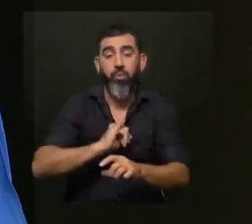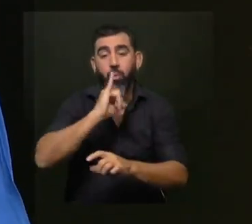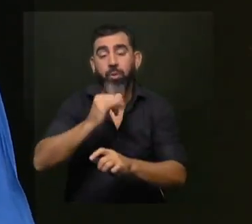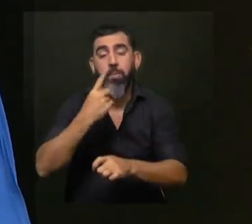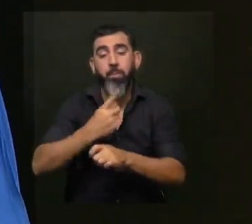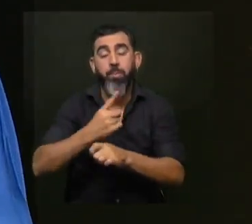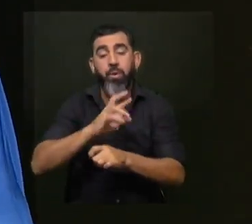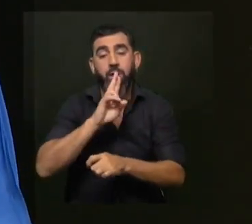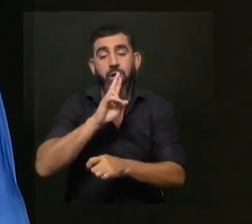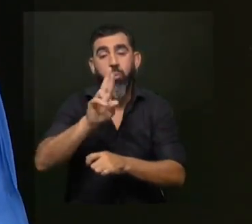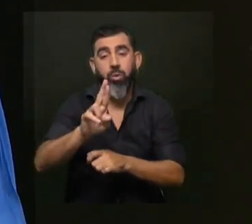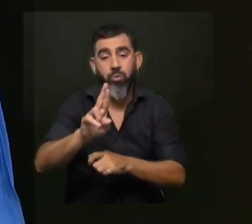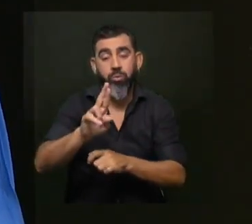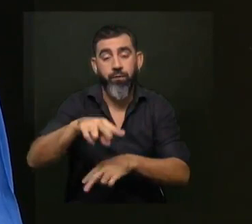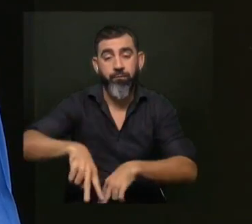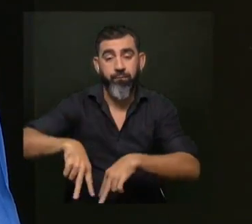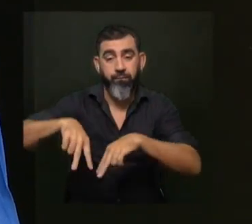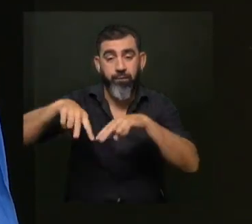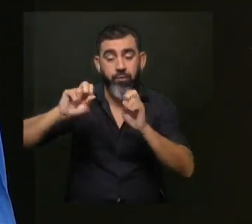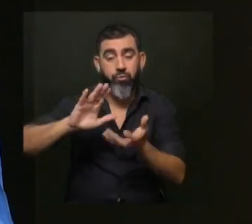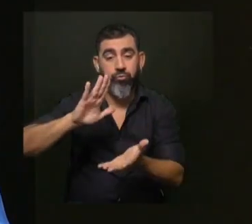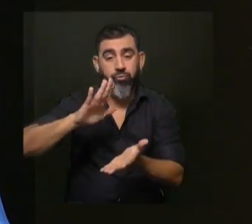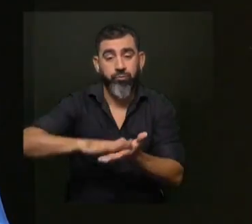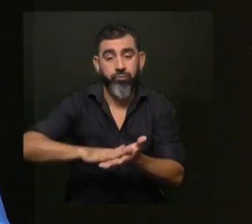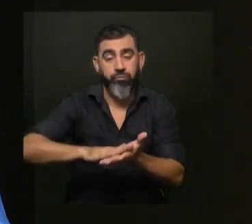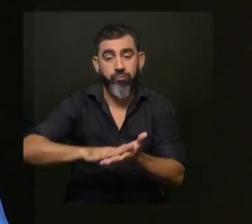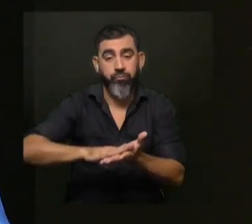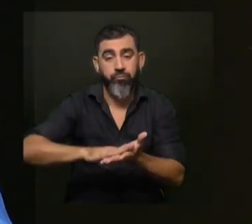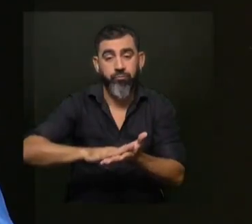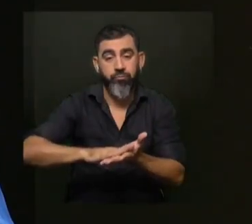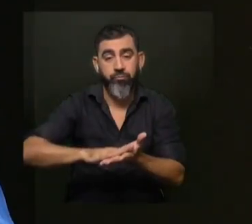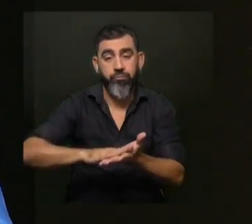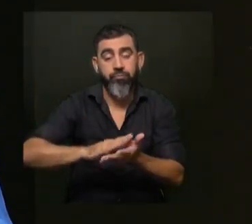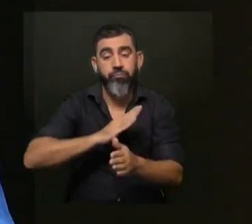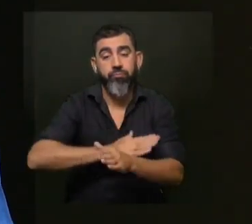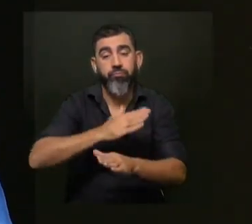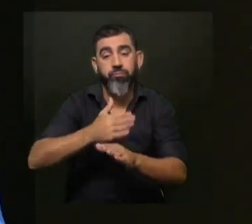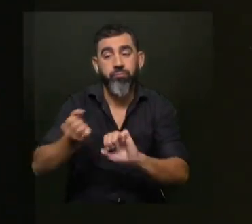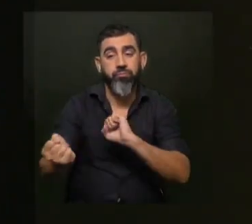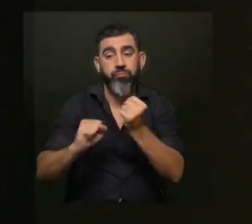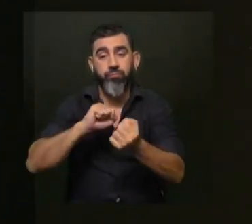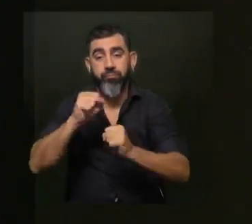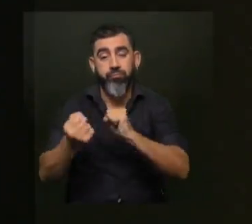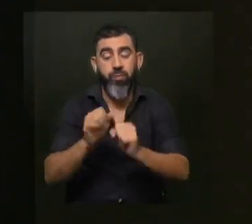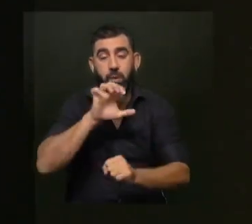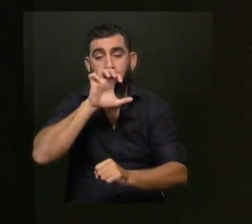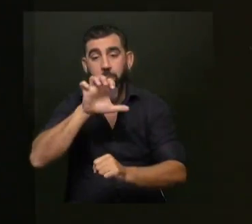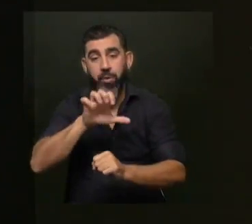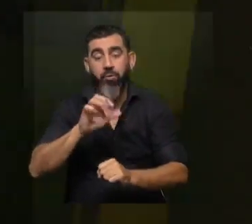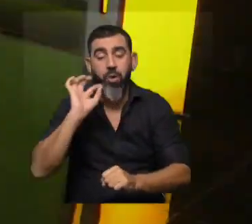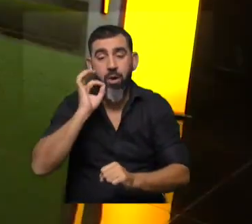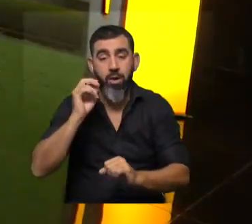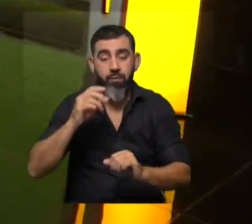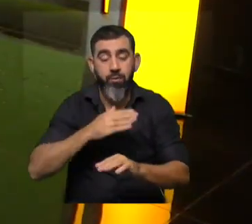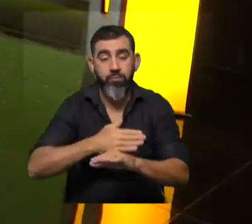primeros resultados de una investigación sobre el posible efecto ansiolítico en perros del cannabis.